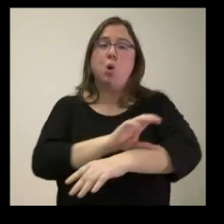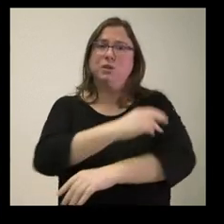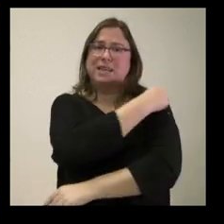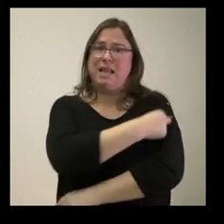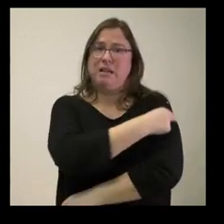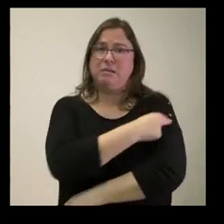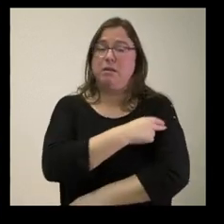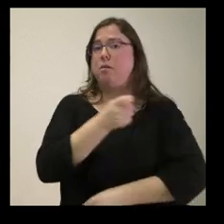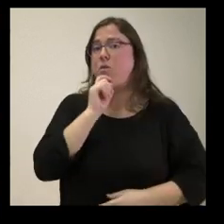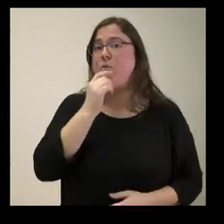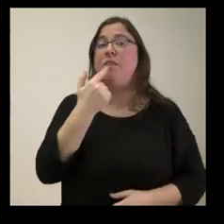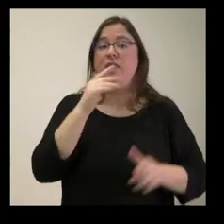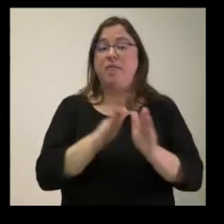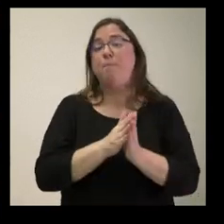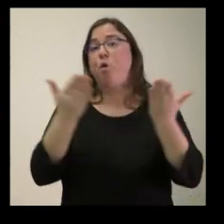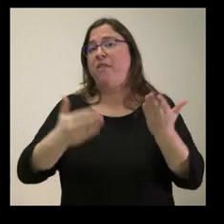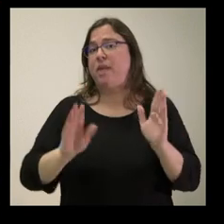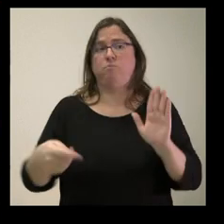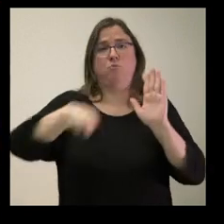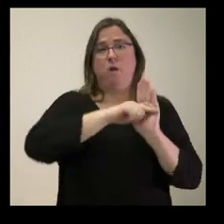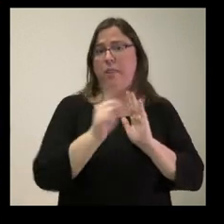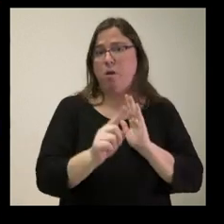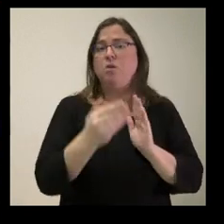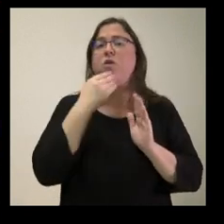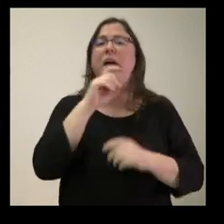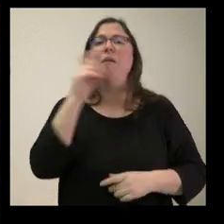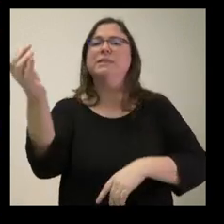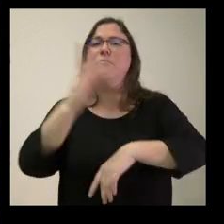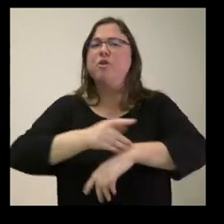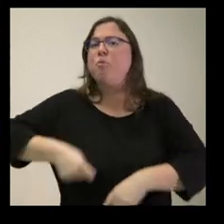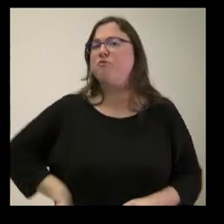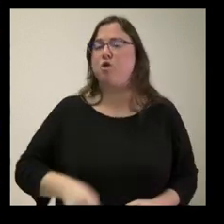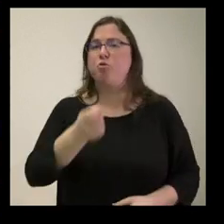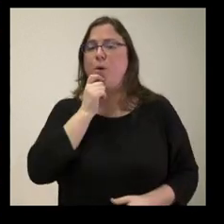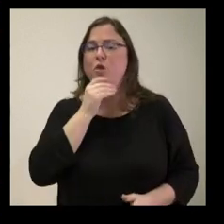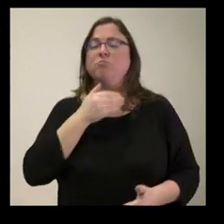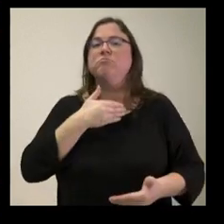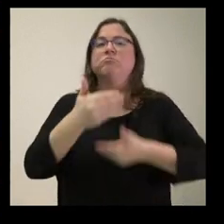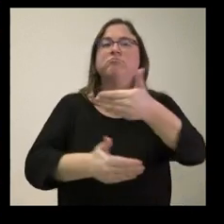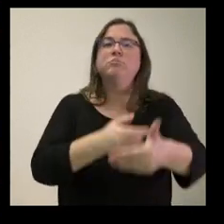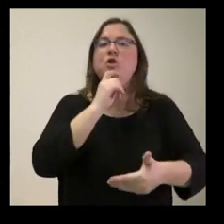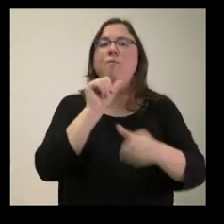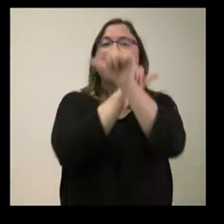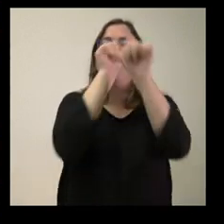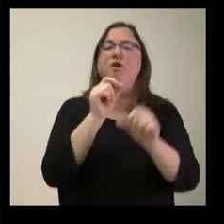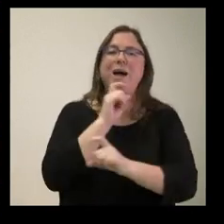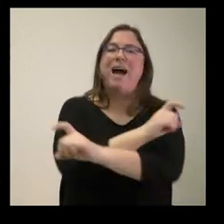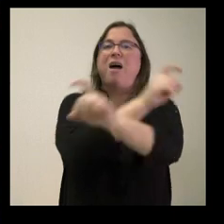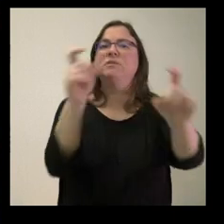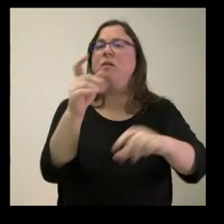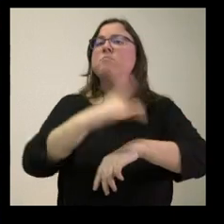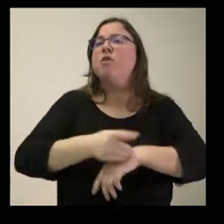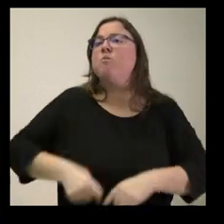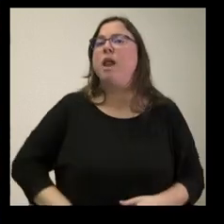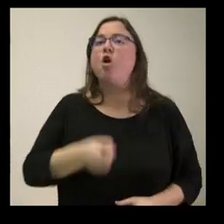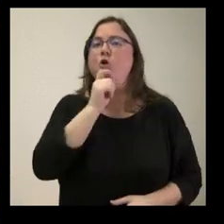descartado que vaya a ser el boletín oficial, pero quisiera saber cuál es el trámite, la manera por la cual se les va a dar trámite.